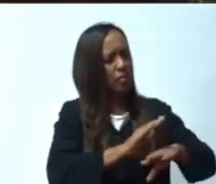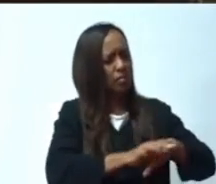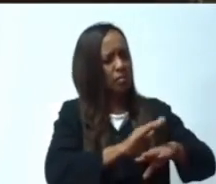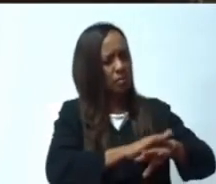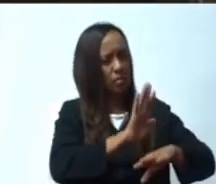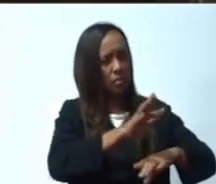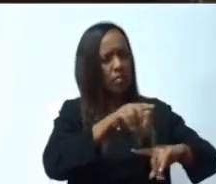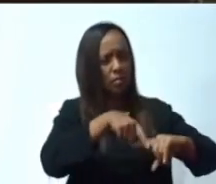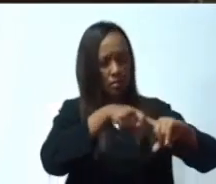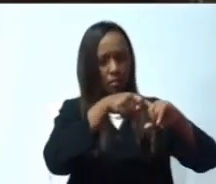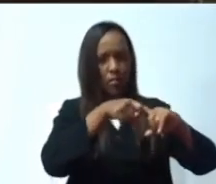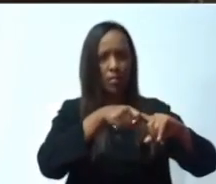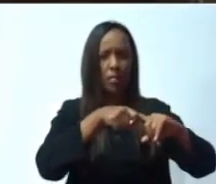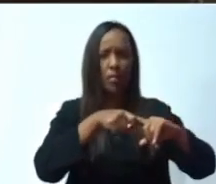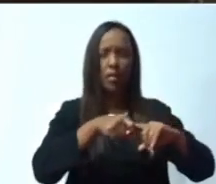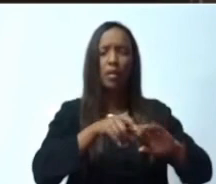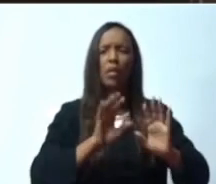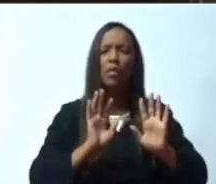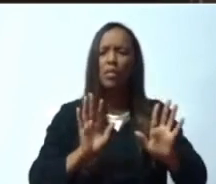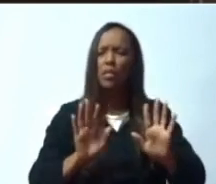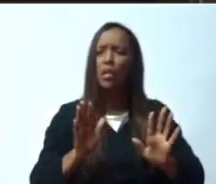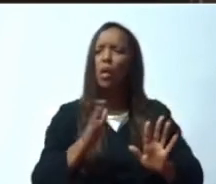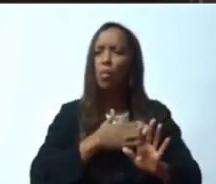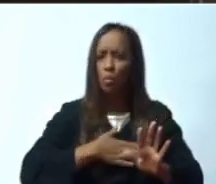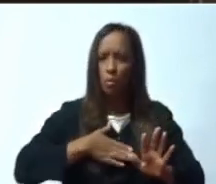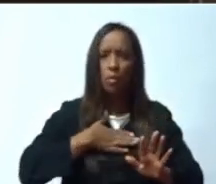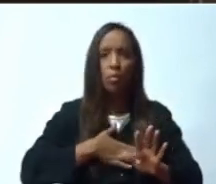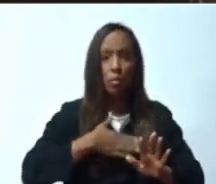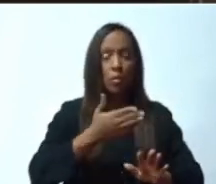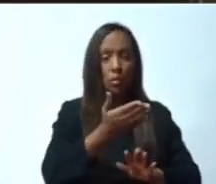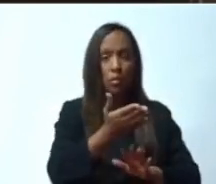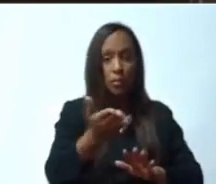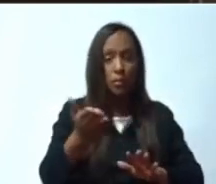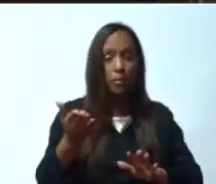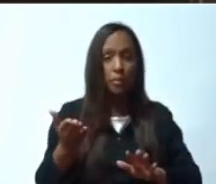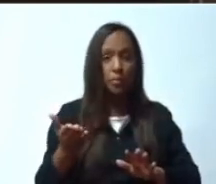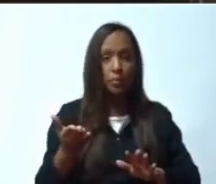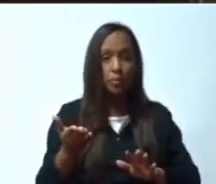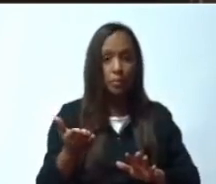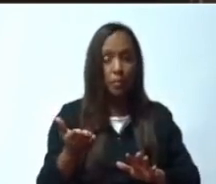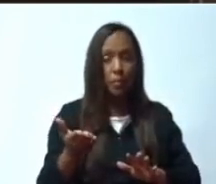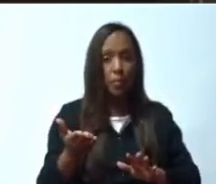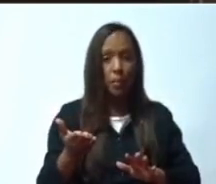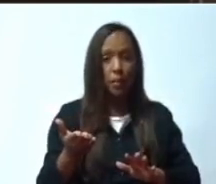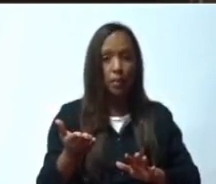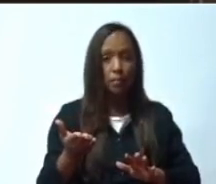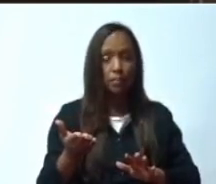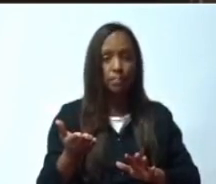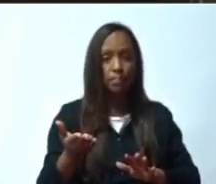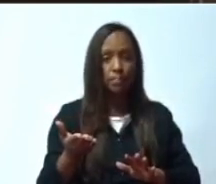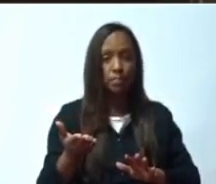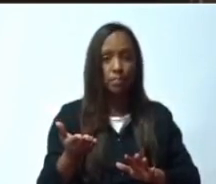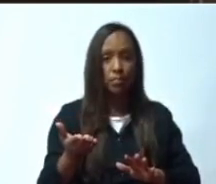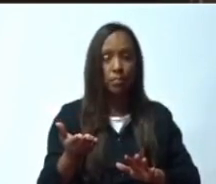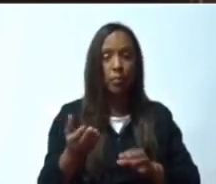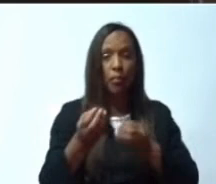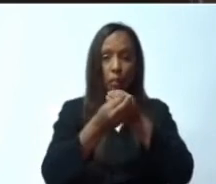colegas que, por favor, para cada diputado su iniciativa es importante.